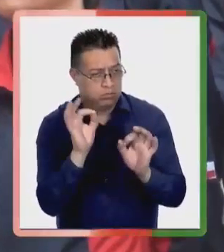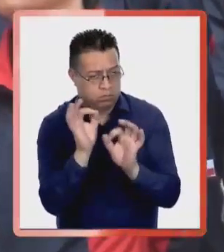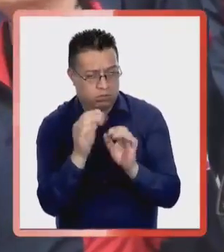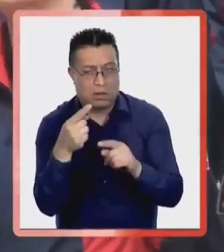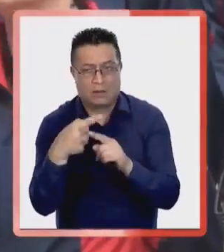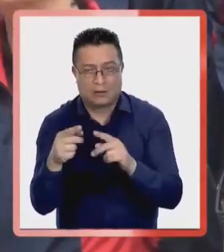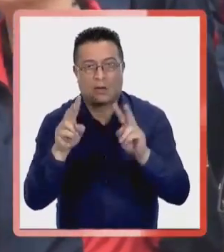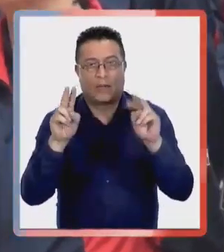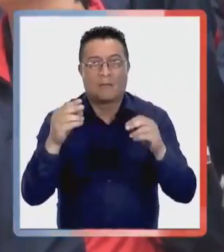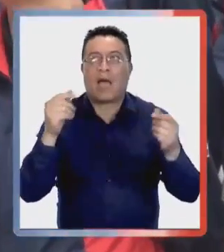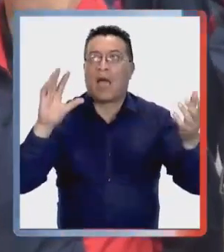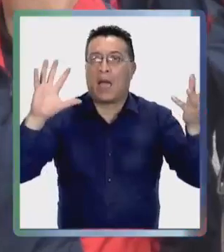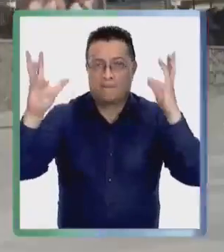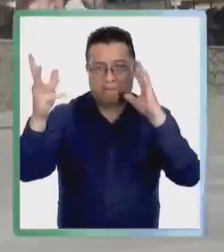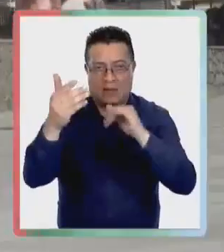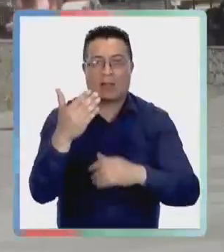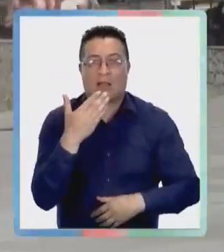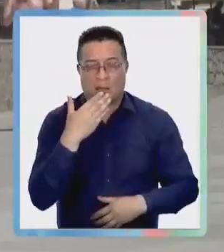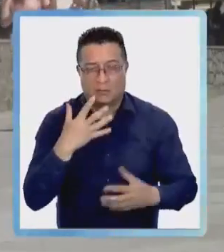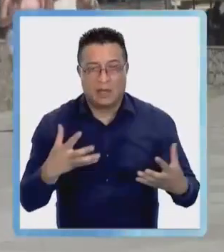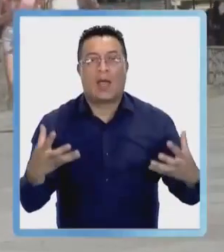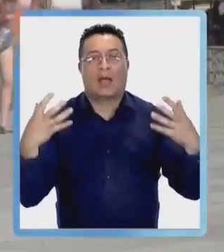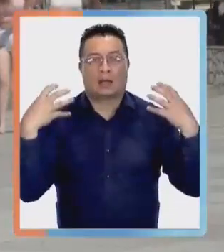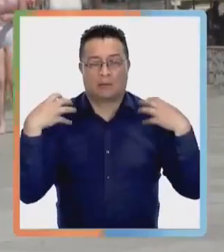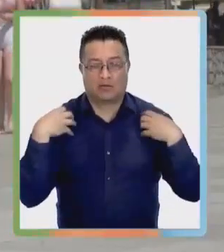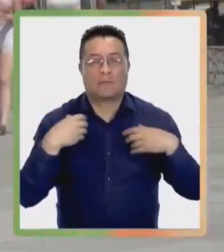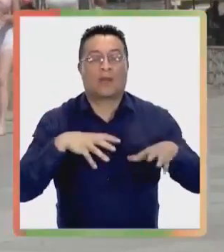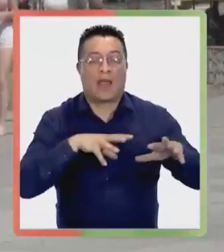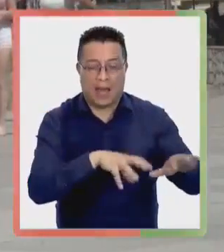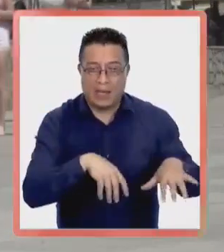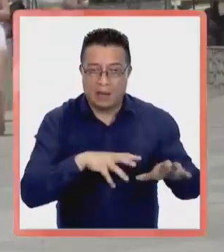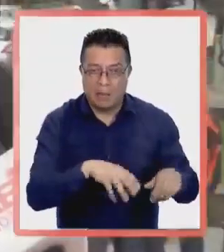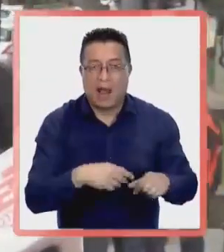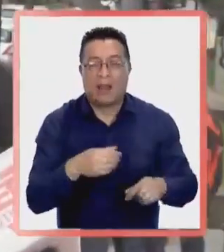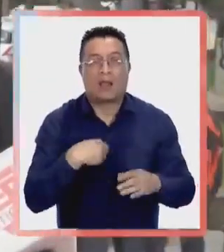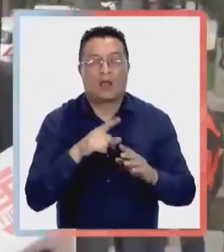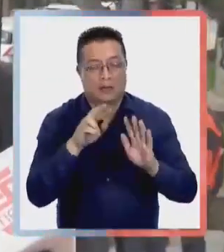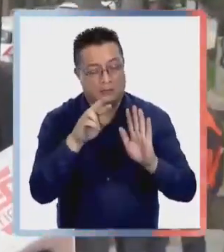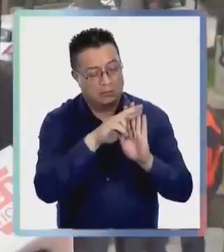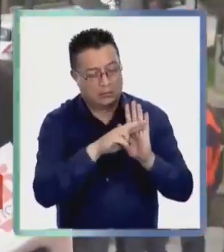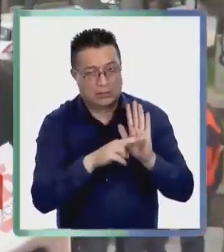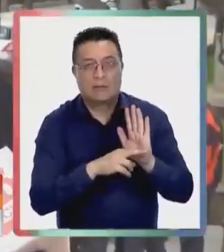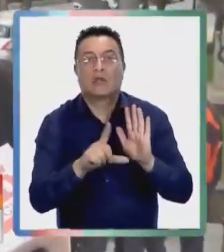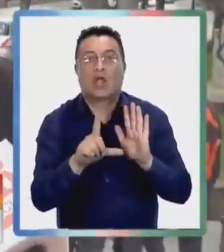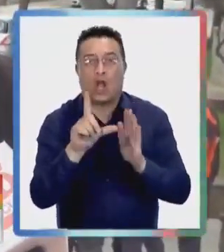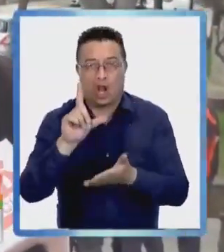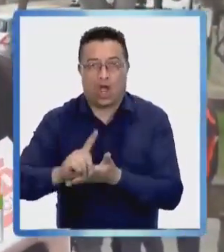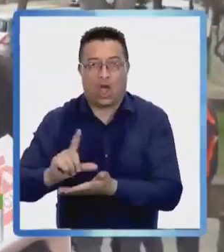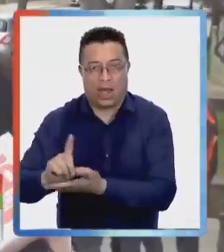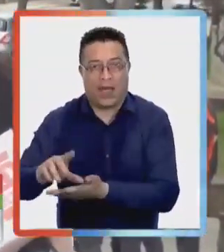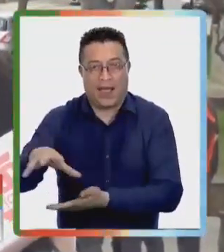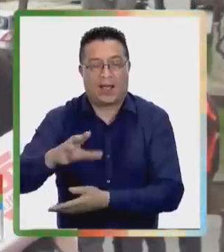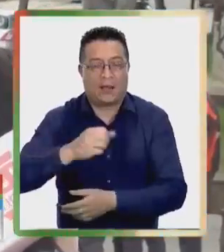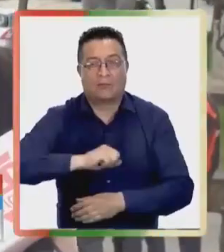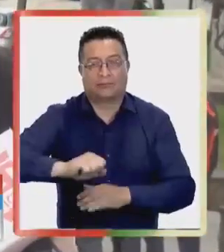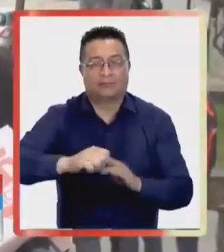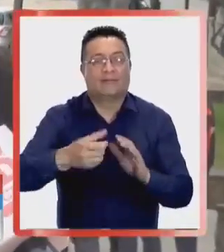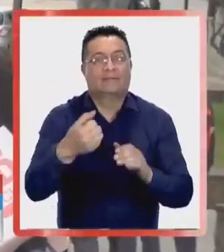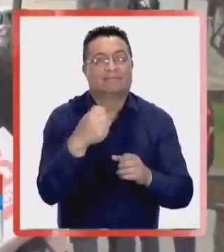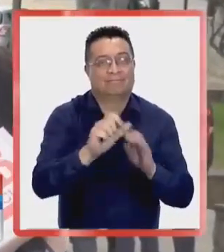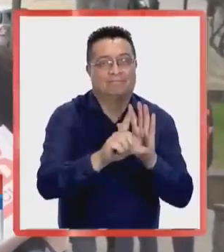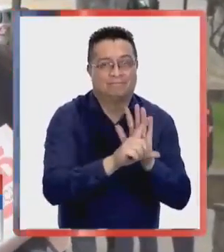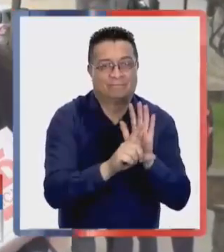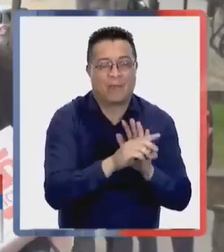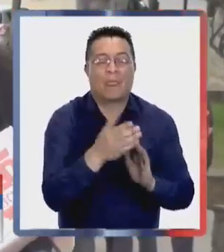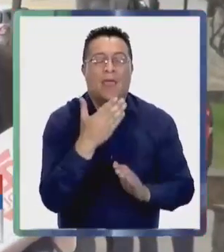distintas áreas. Materias medioambientales, responsabilidad de mascotas, las ordenanzas locales, el tema de prevención del delito. Muchas